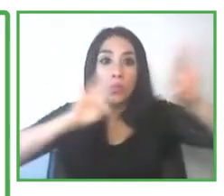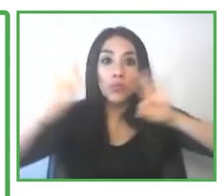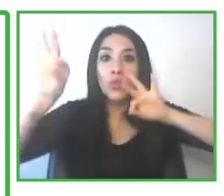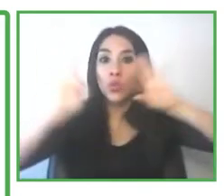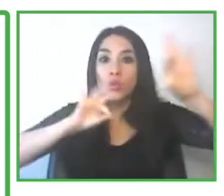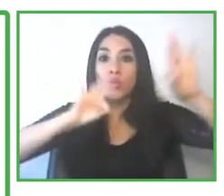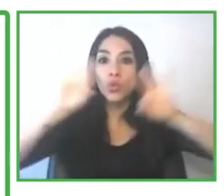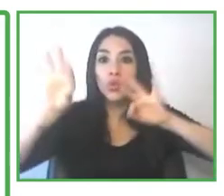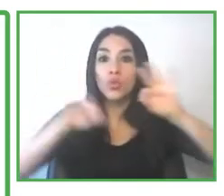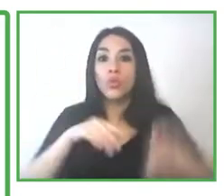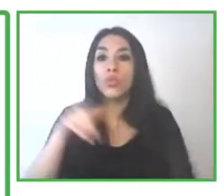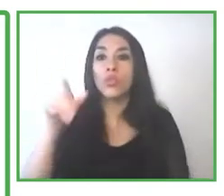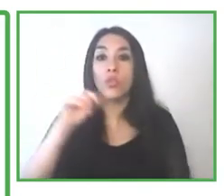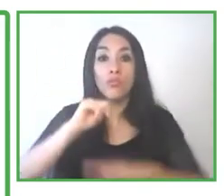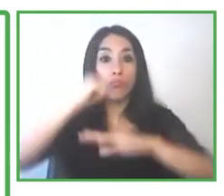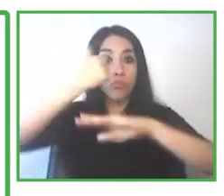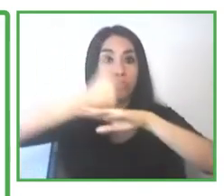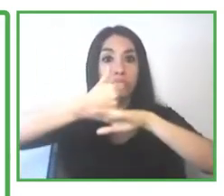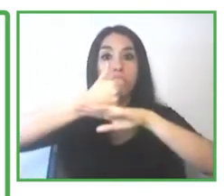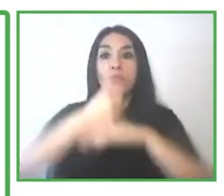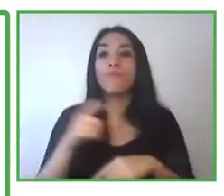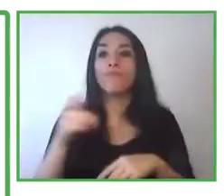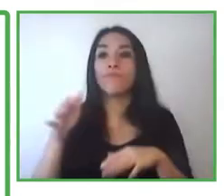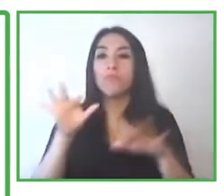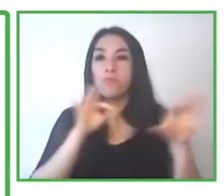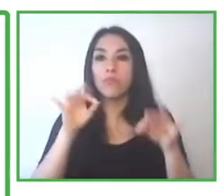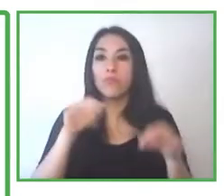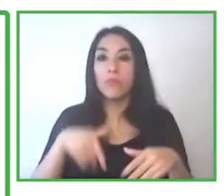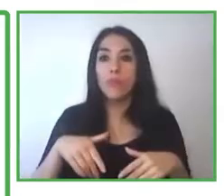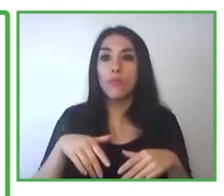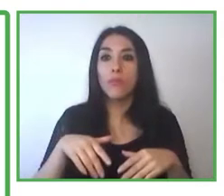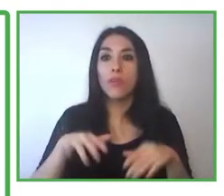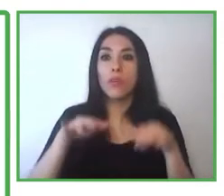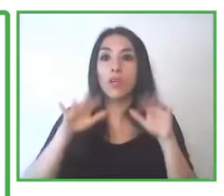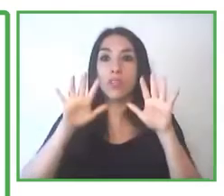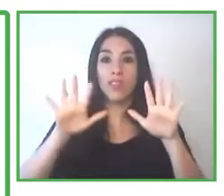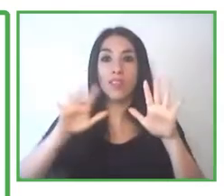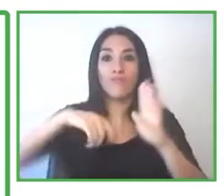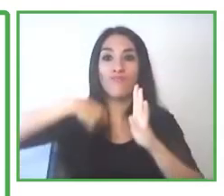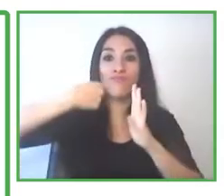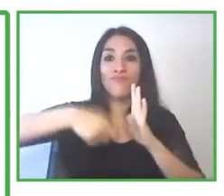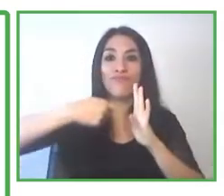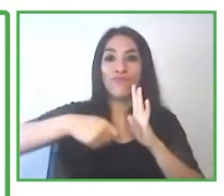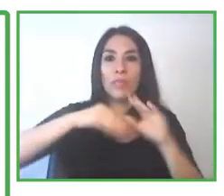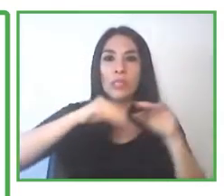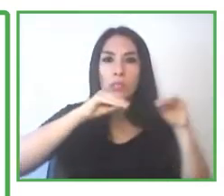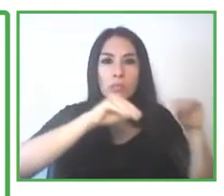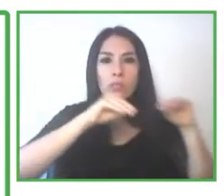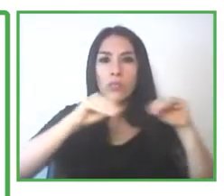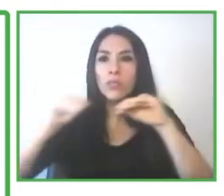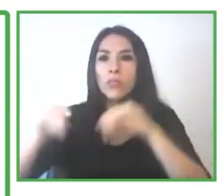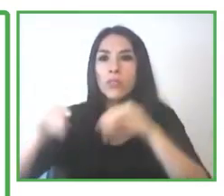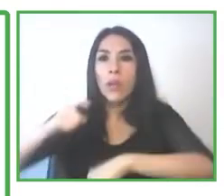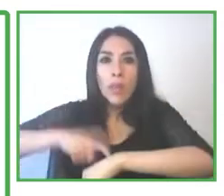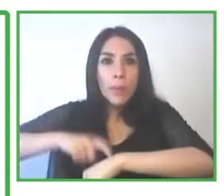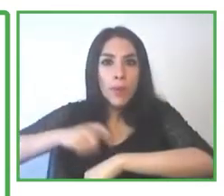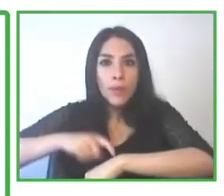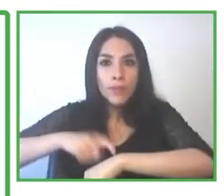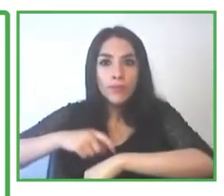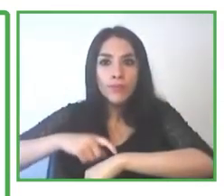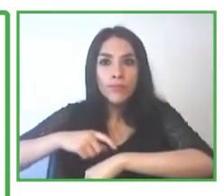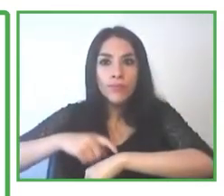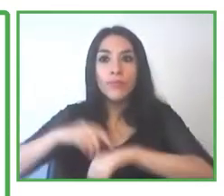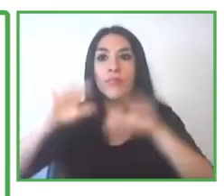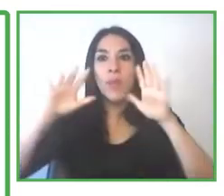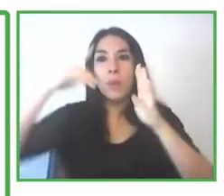parte de un programa de formación de 6 meses para identificar sus necesidades, metas y estrategias, con el